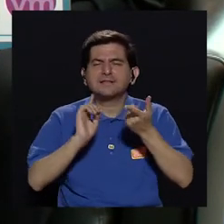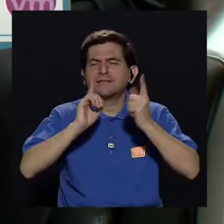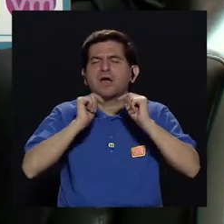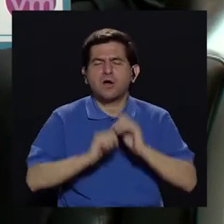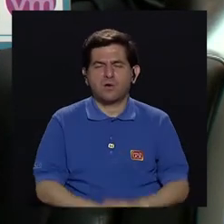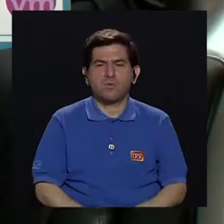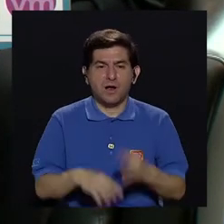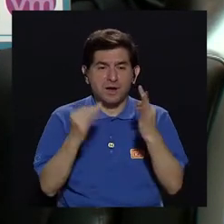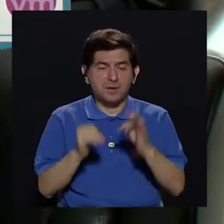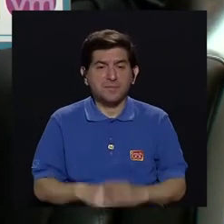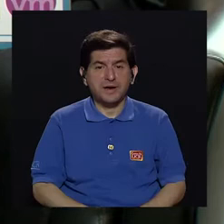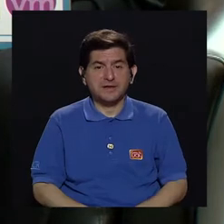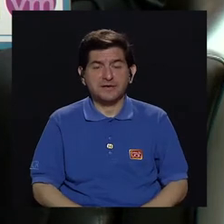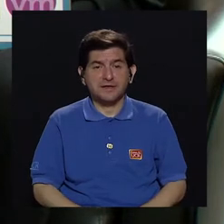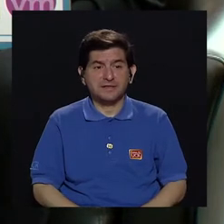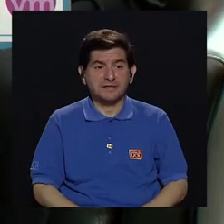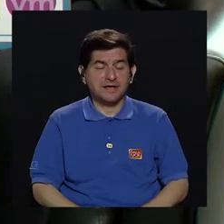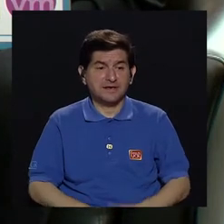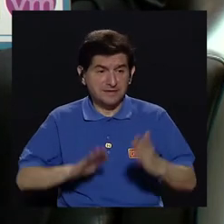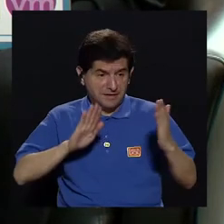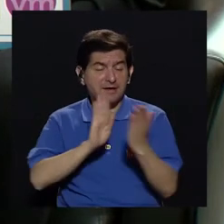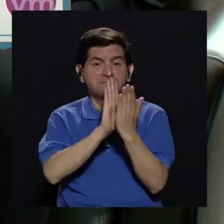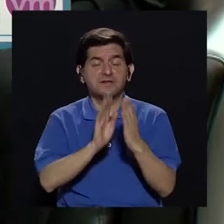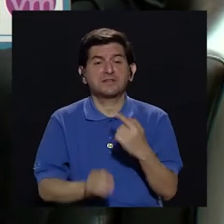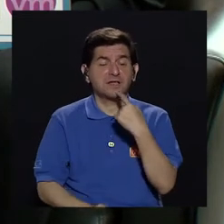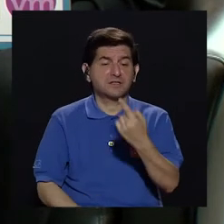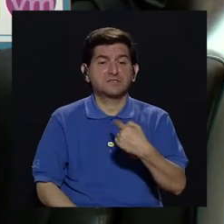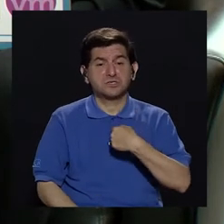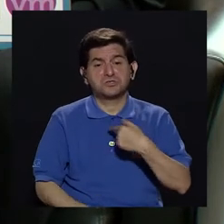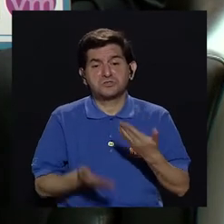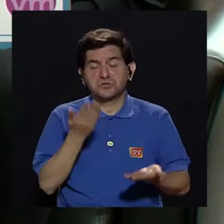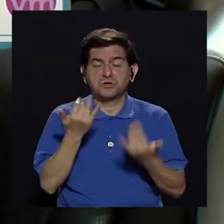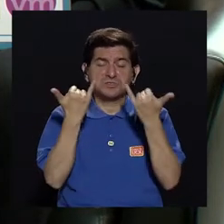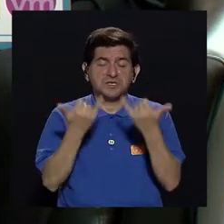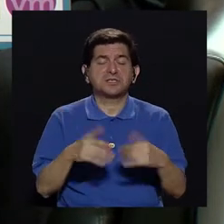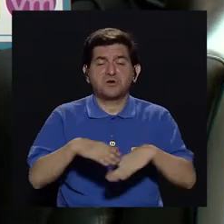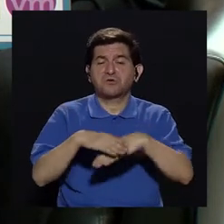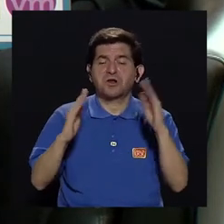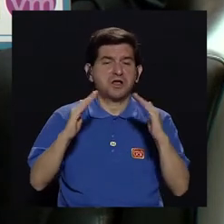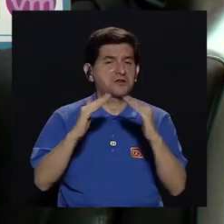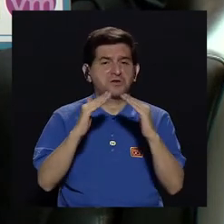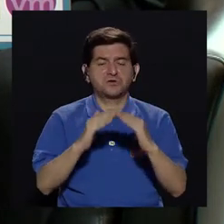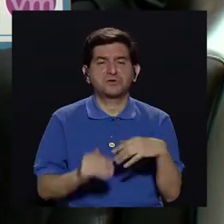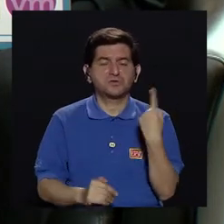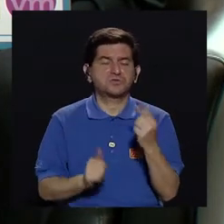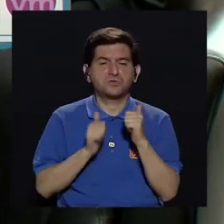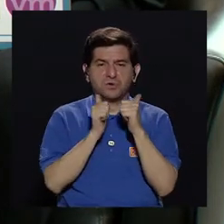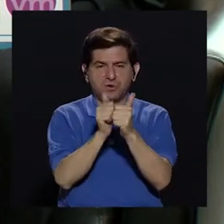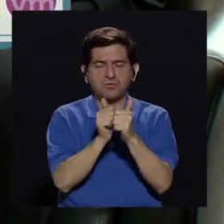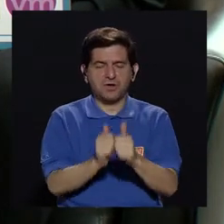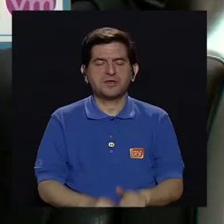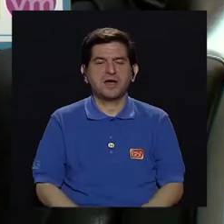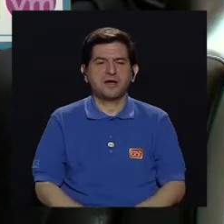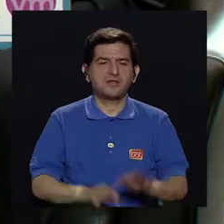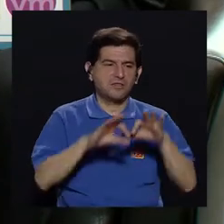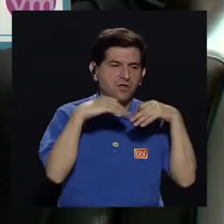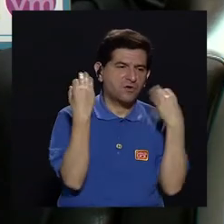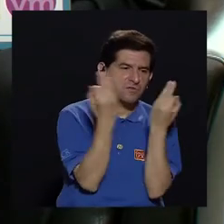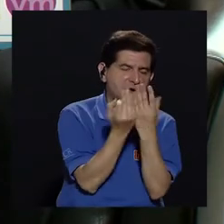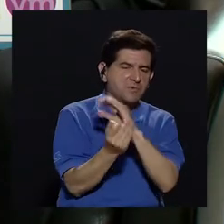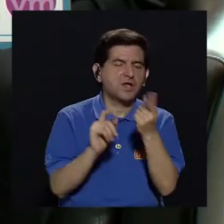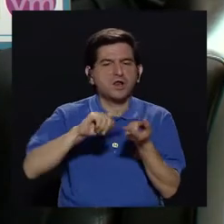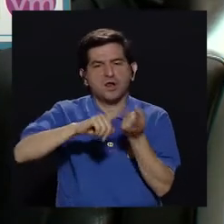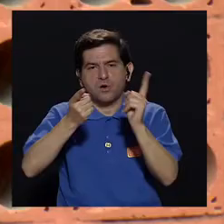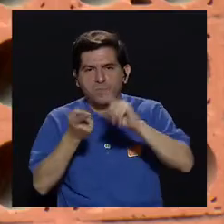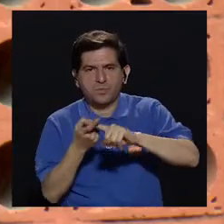para contrarrestar. Muchos de ellos dicen, bueno, yo ahora no salgo de la casa, si no salgo con un familiar, con un amigo, si no